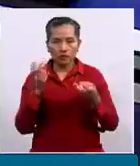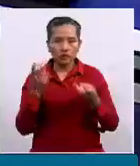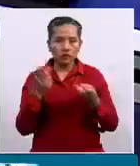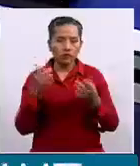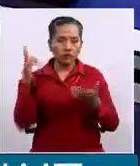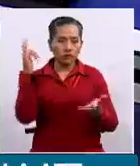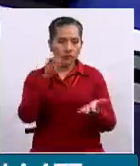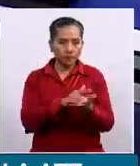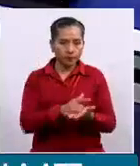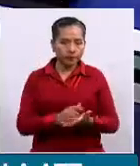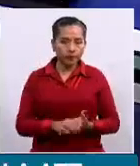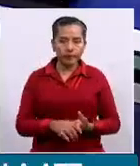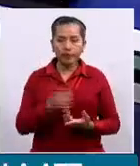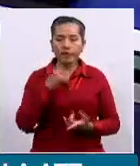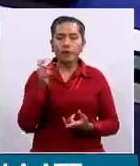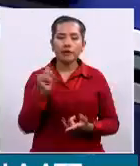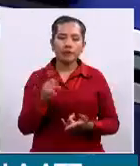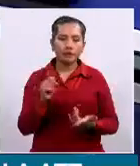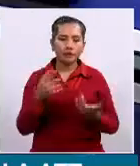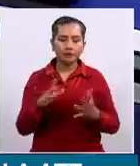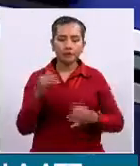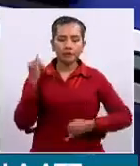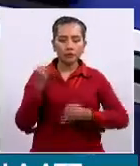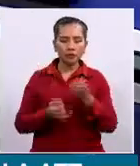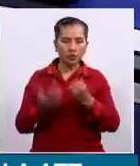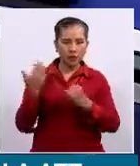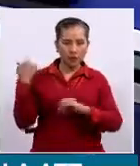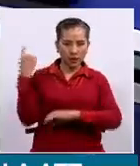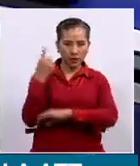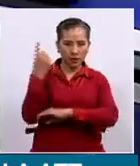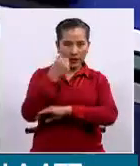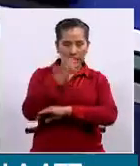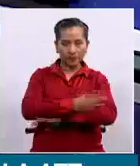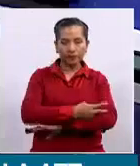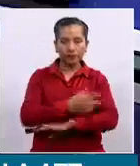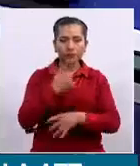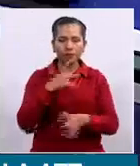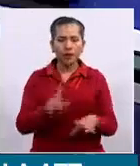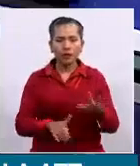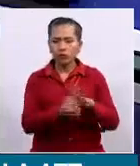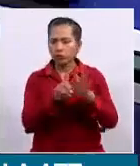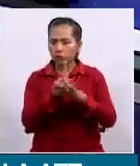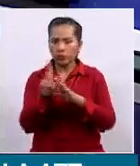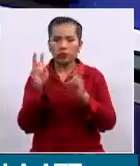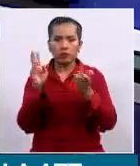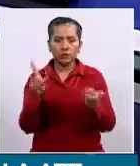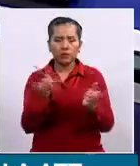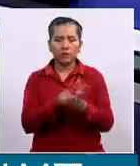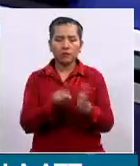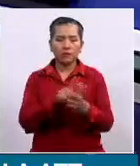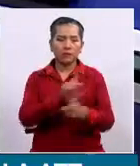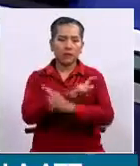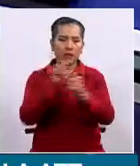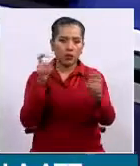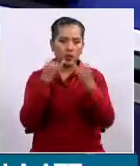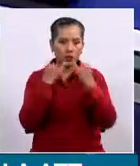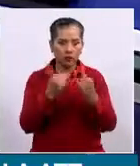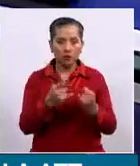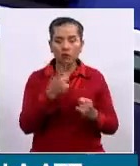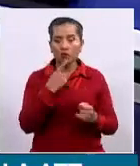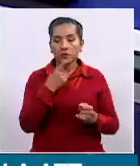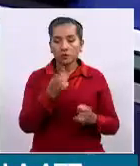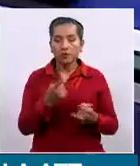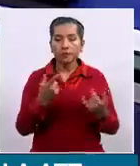Bueno, sí comentarle que en los últimos días ha salido en muchos medios de prensa el tema de que se estaría